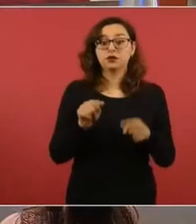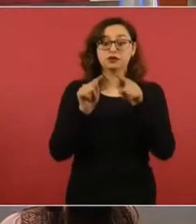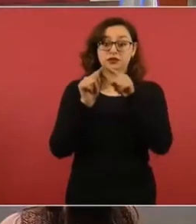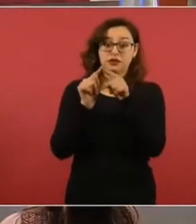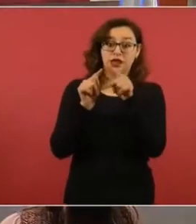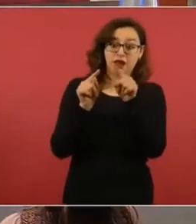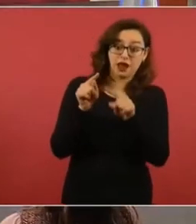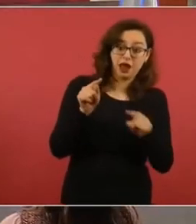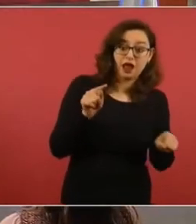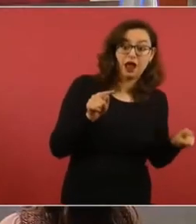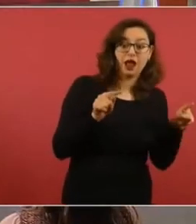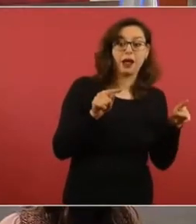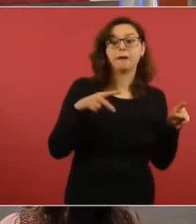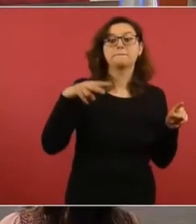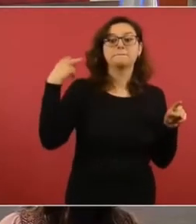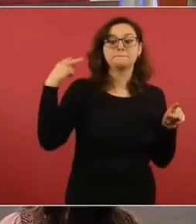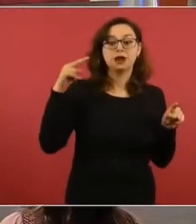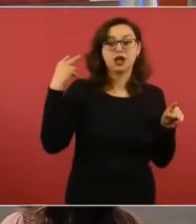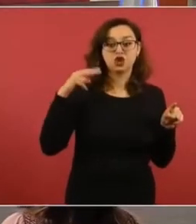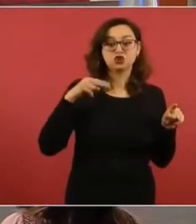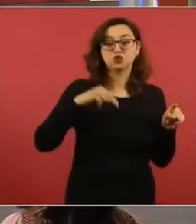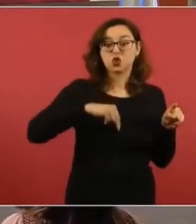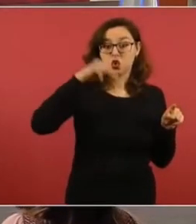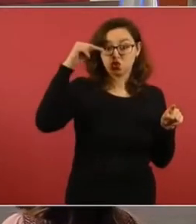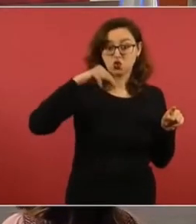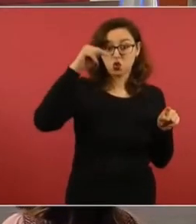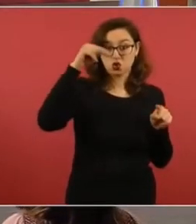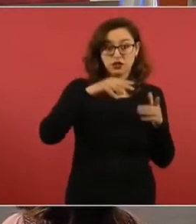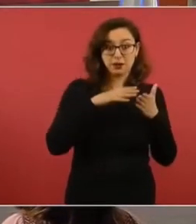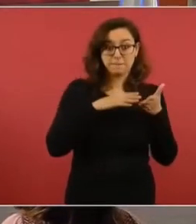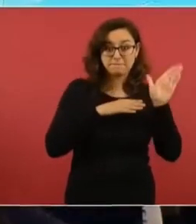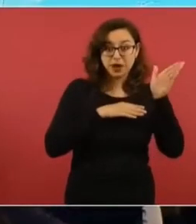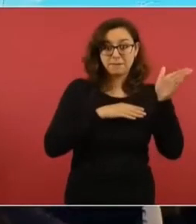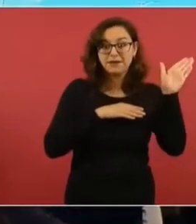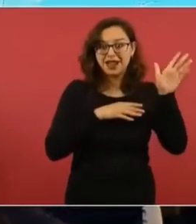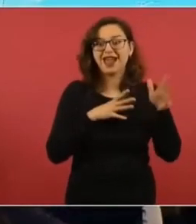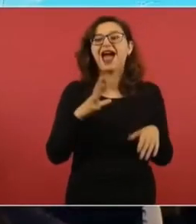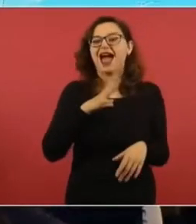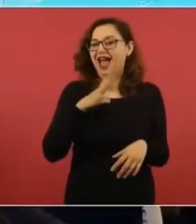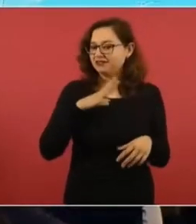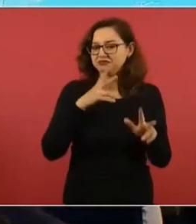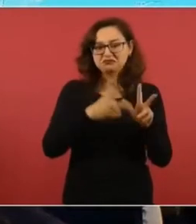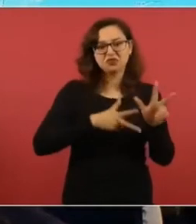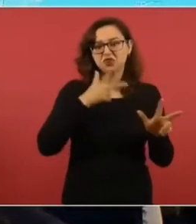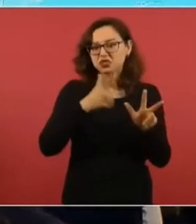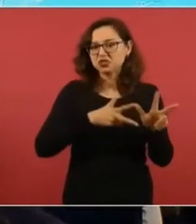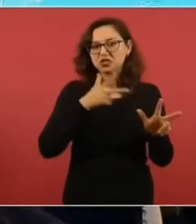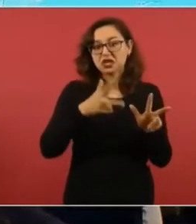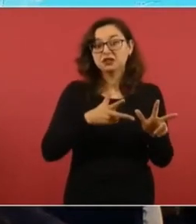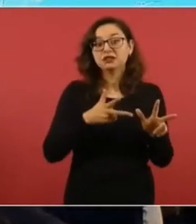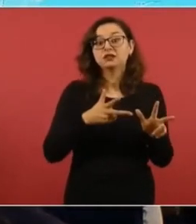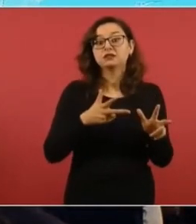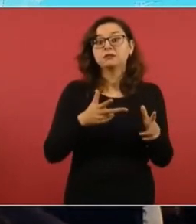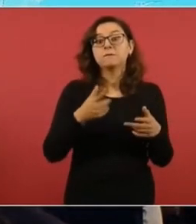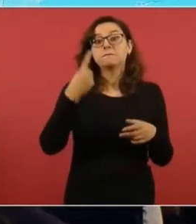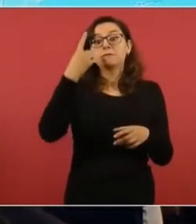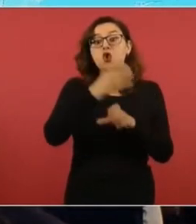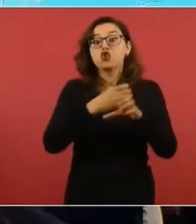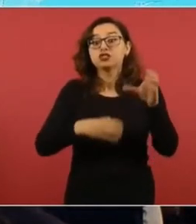Veracruz y ya al norte, ya funciona bien. El tren de carga